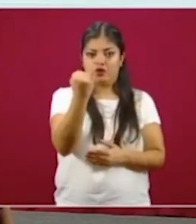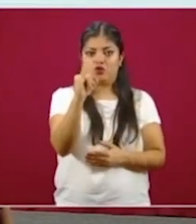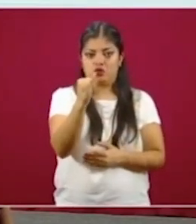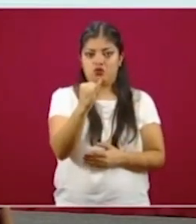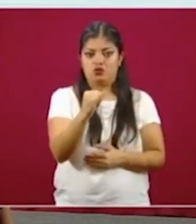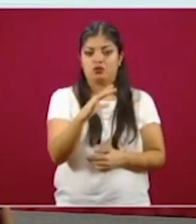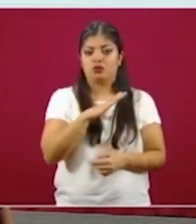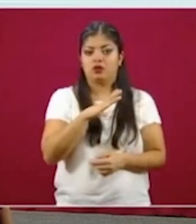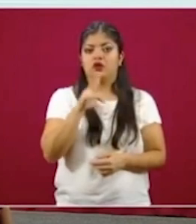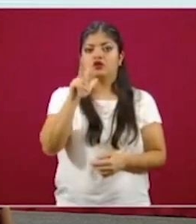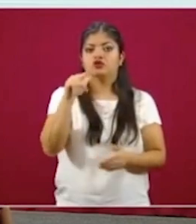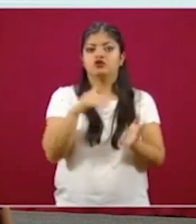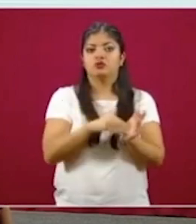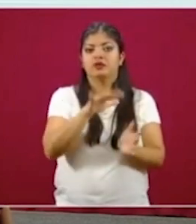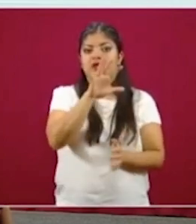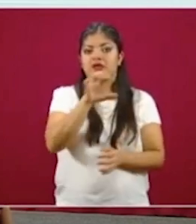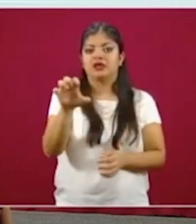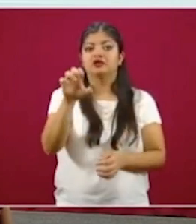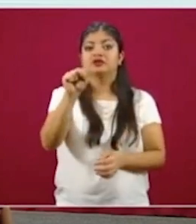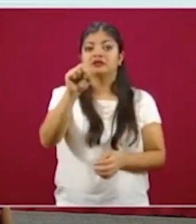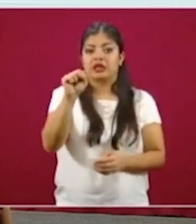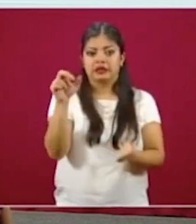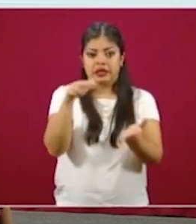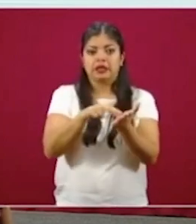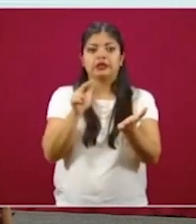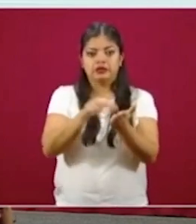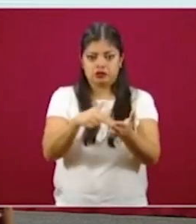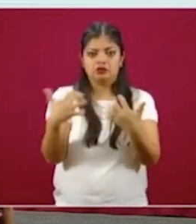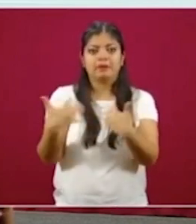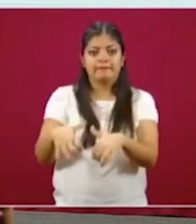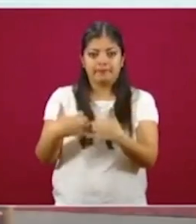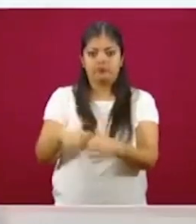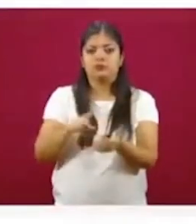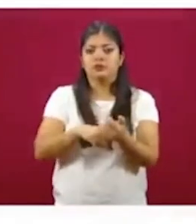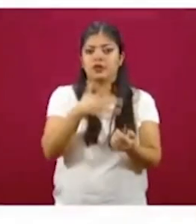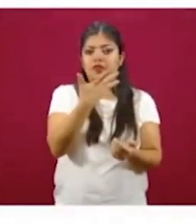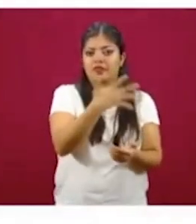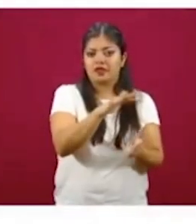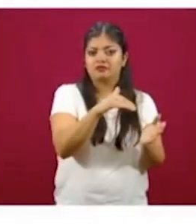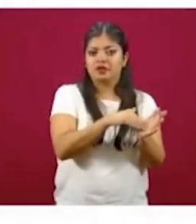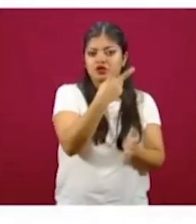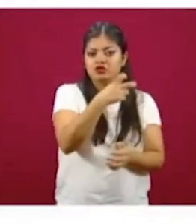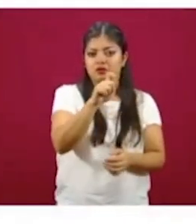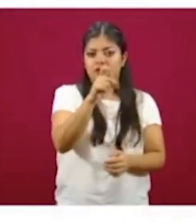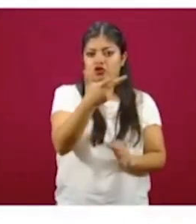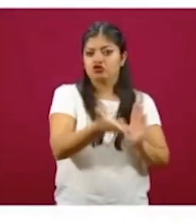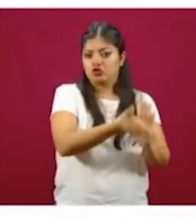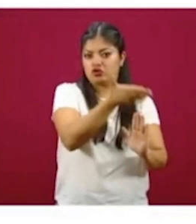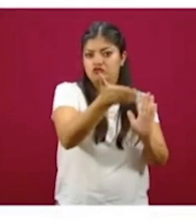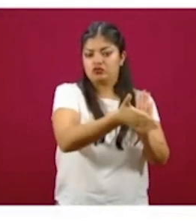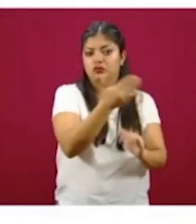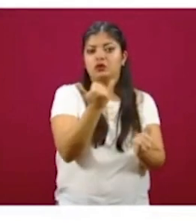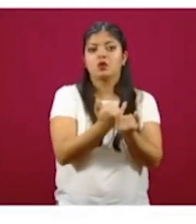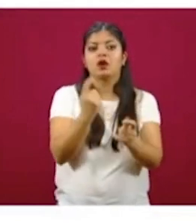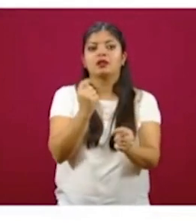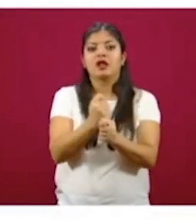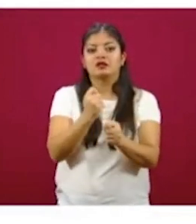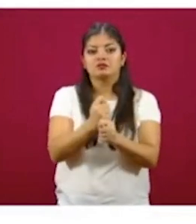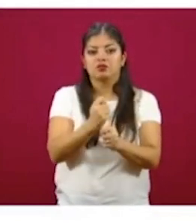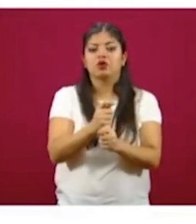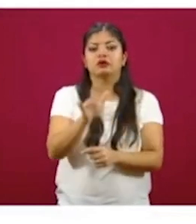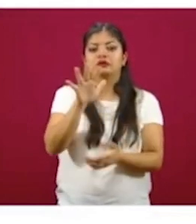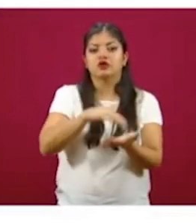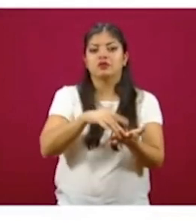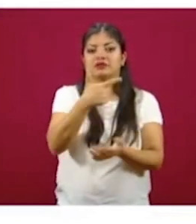18 mil 560 registros, de la construcción son 10 mil 228, de transporte son 5 mil